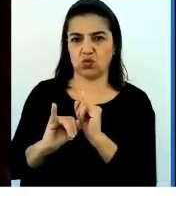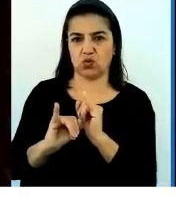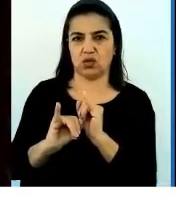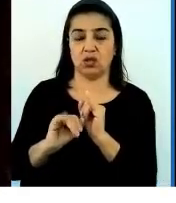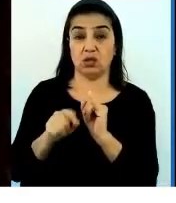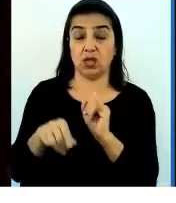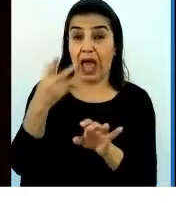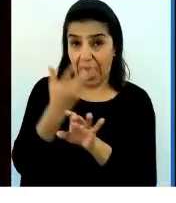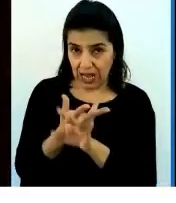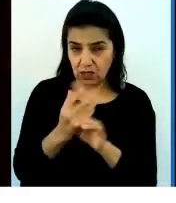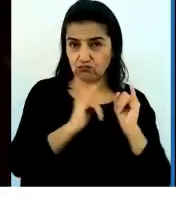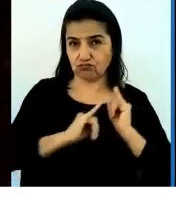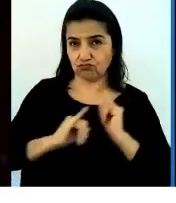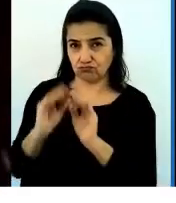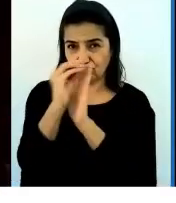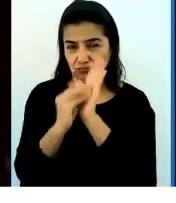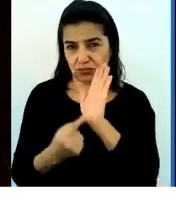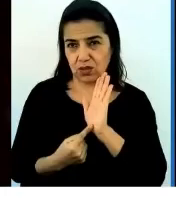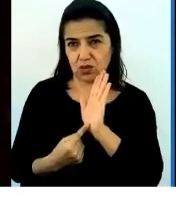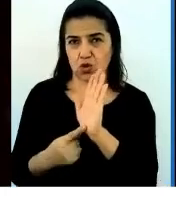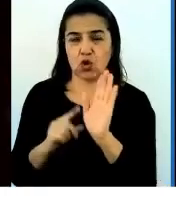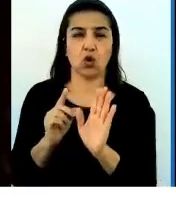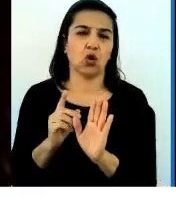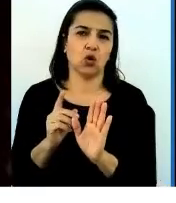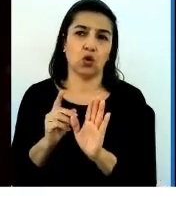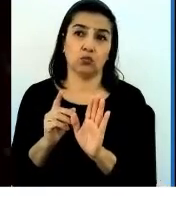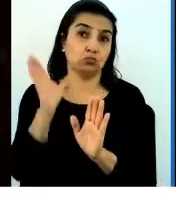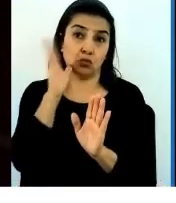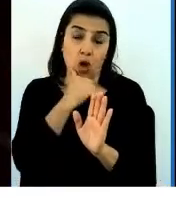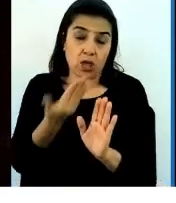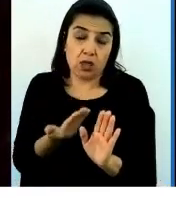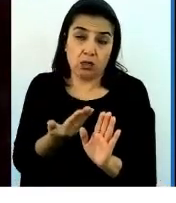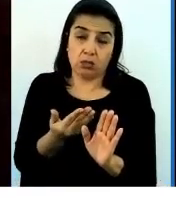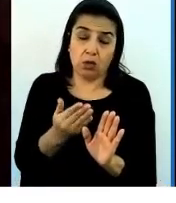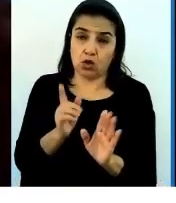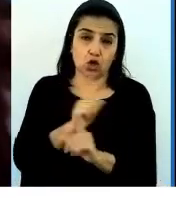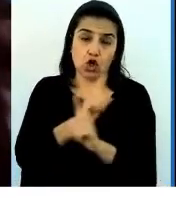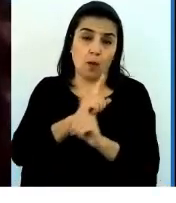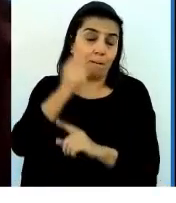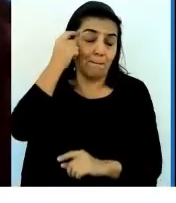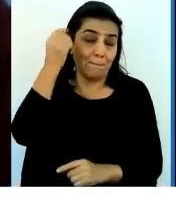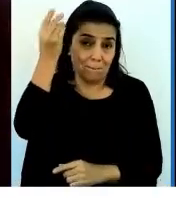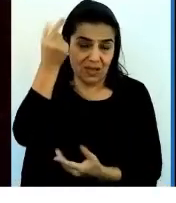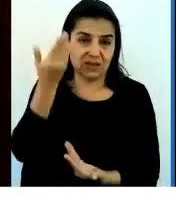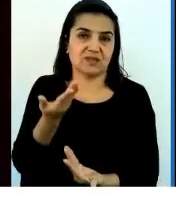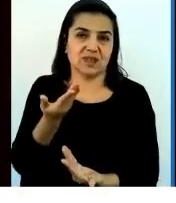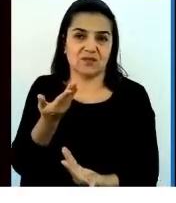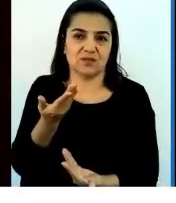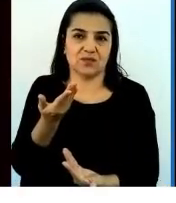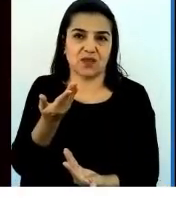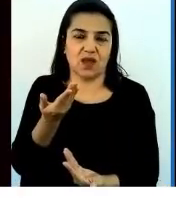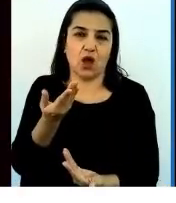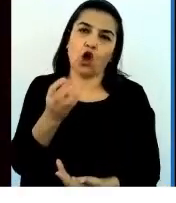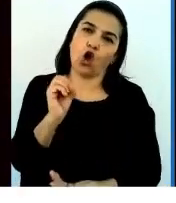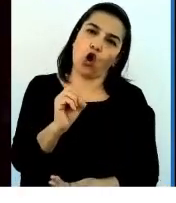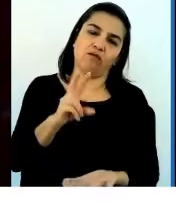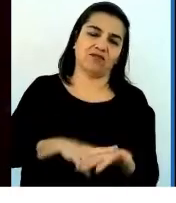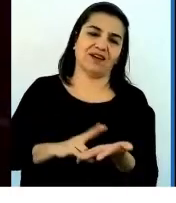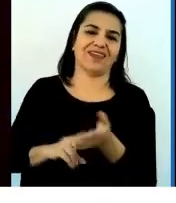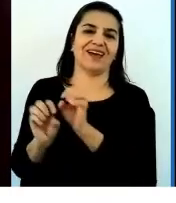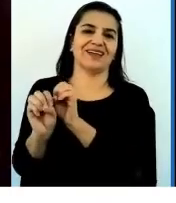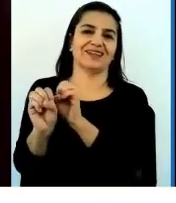va a pensarlo de esta manera, al menos que de verdad lo enseñamos, enseñamos,